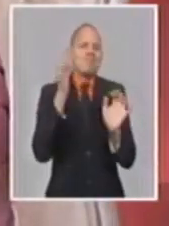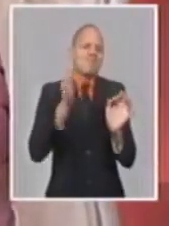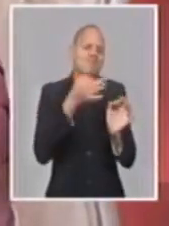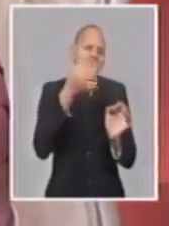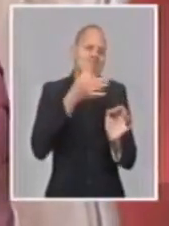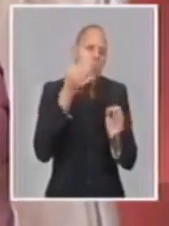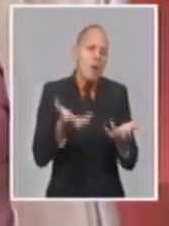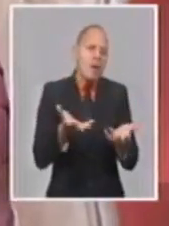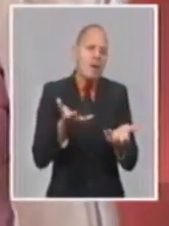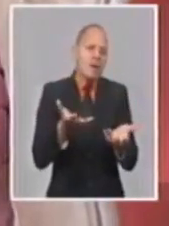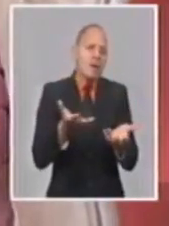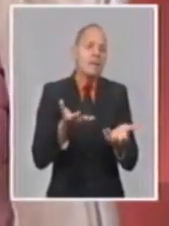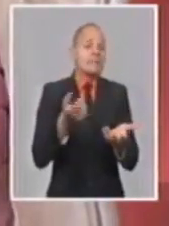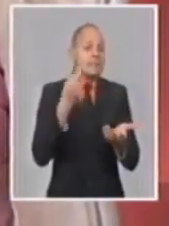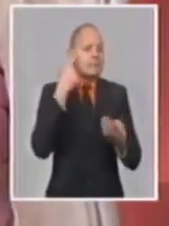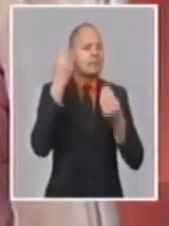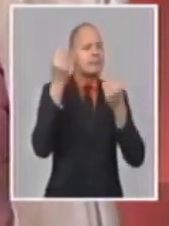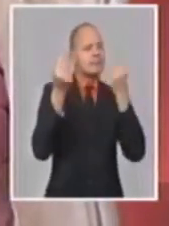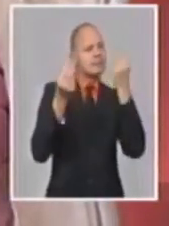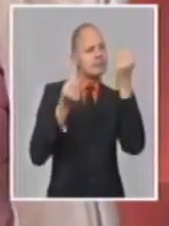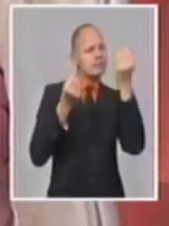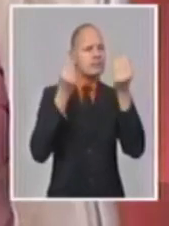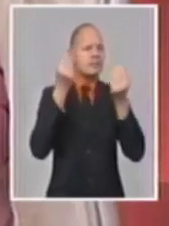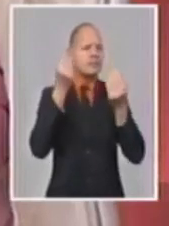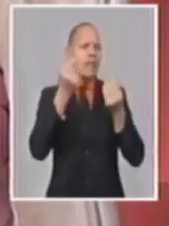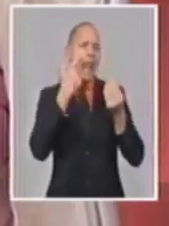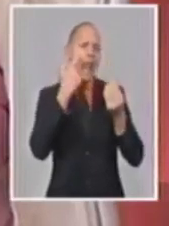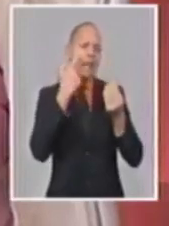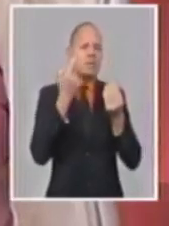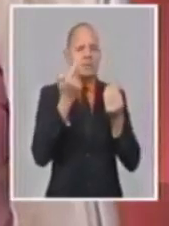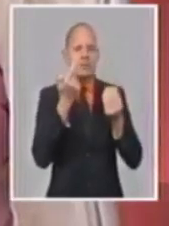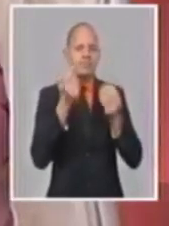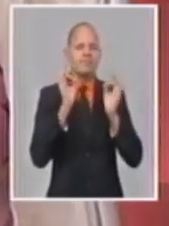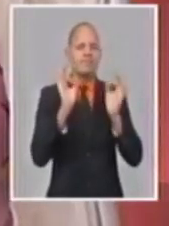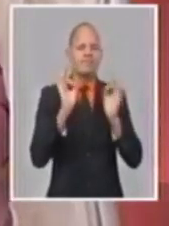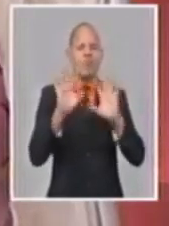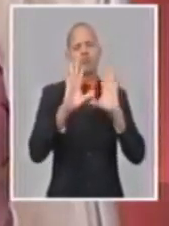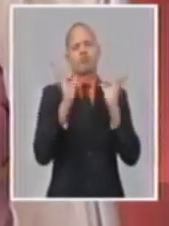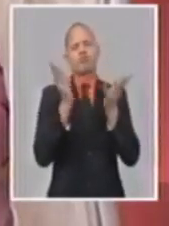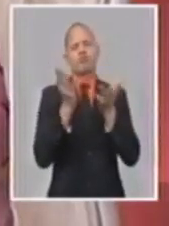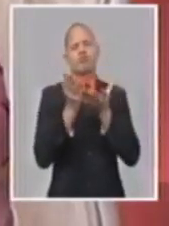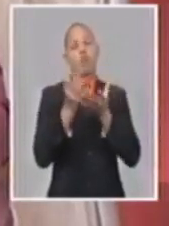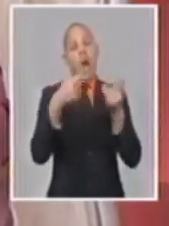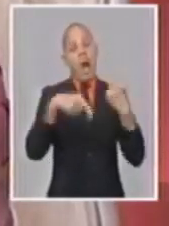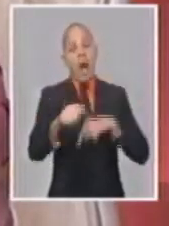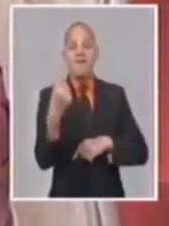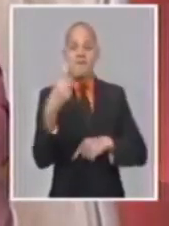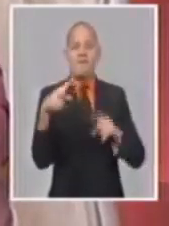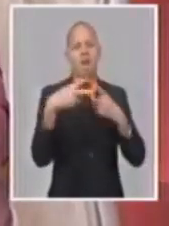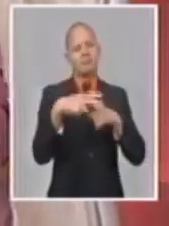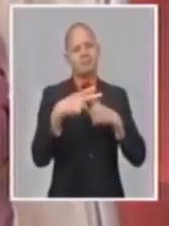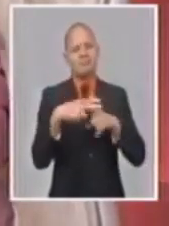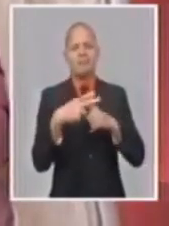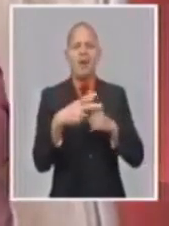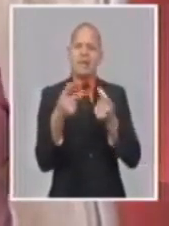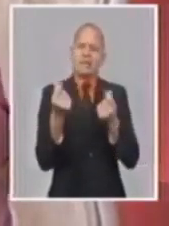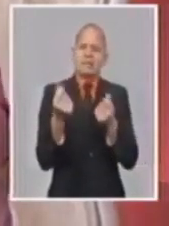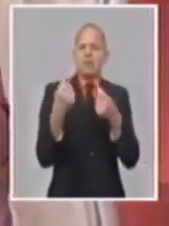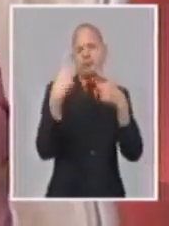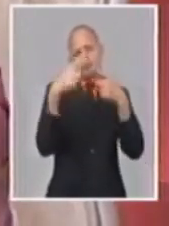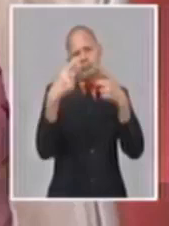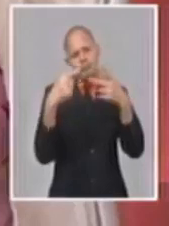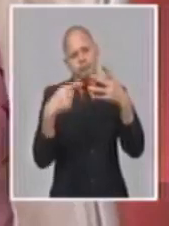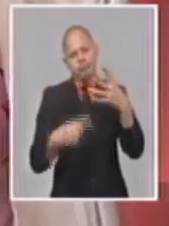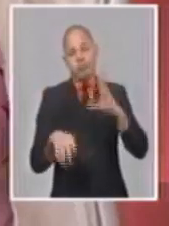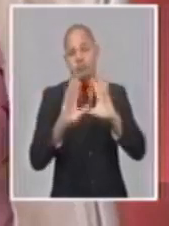llevar a un punto de análisis sobre los principales retos que en términos de finanzas y